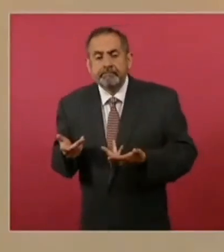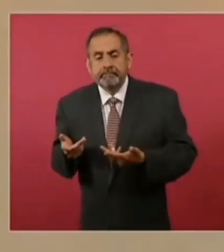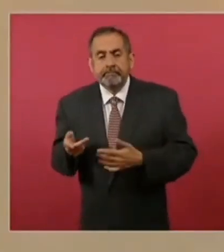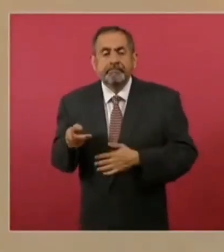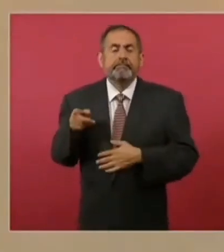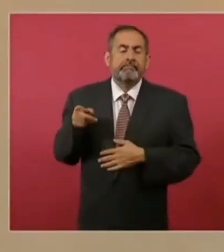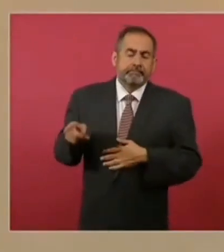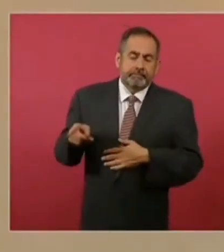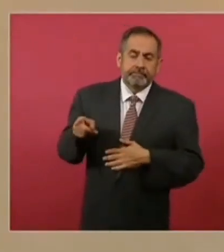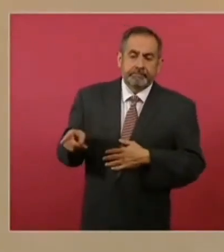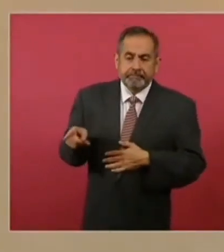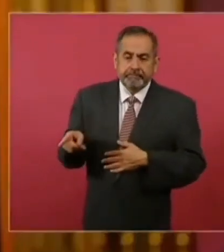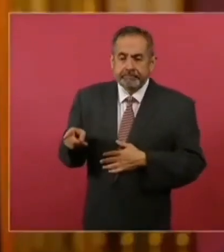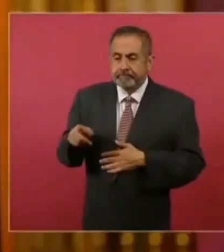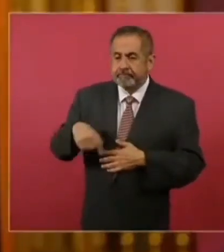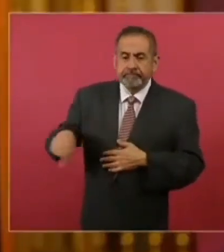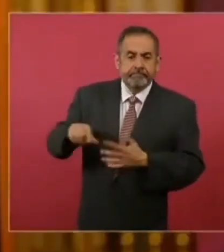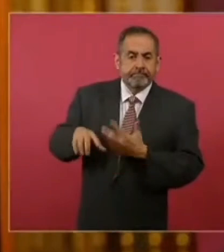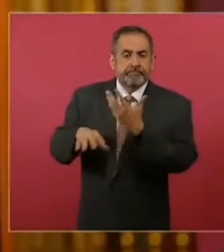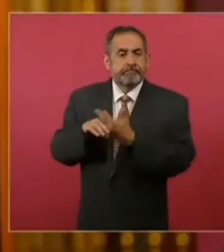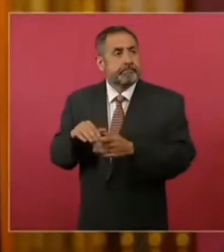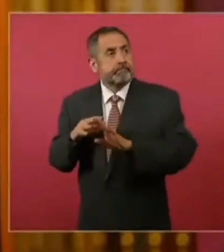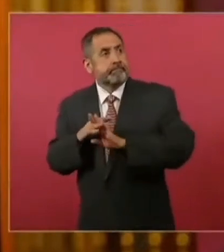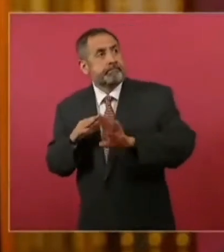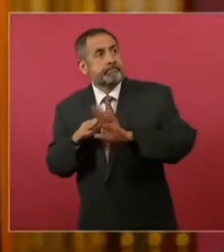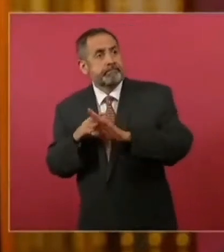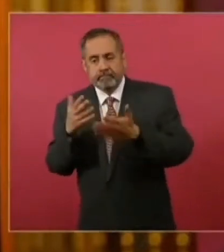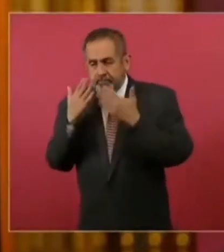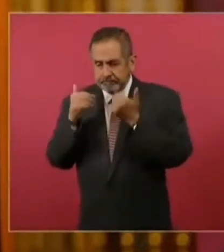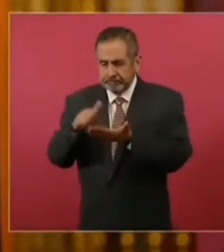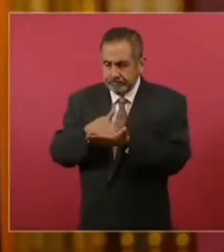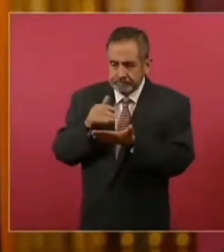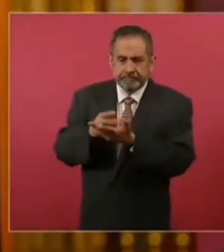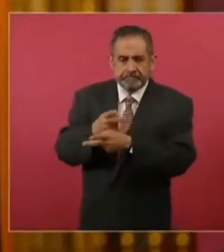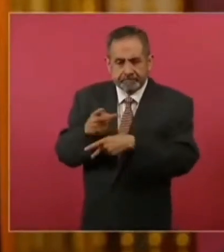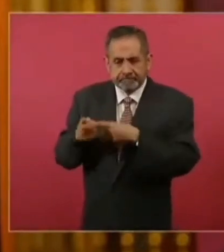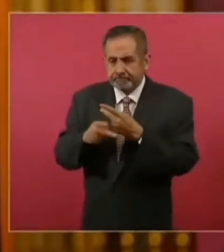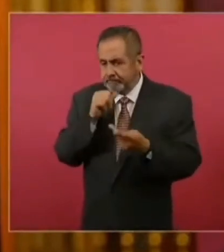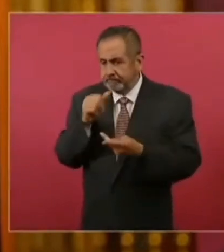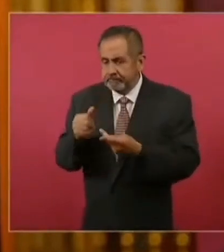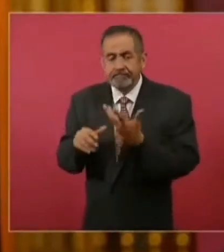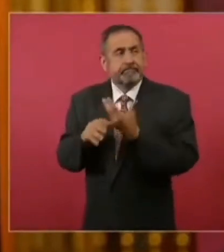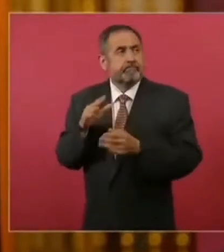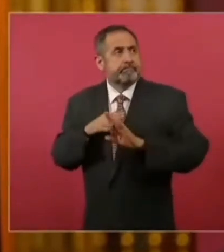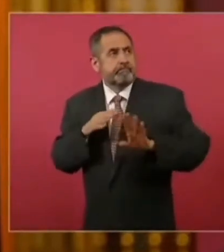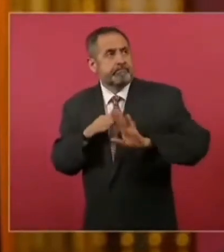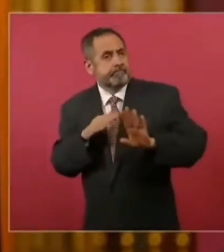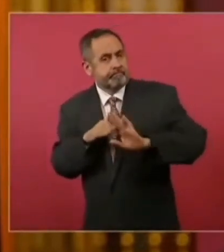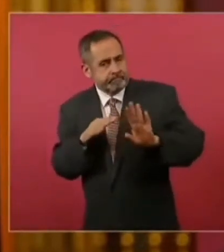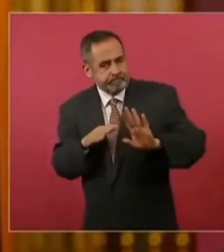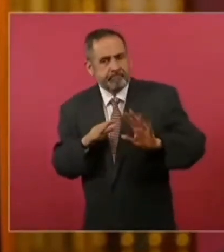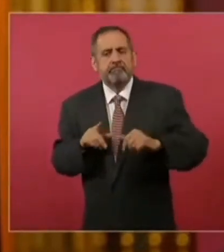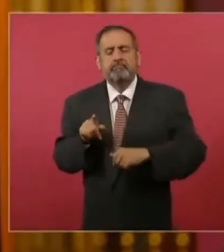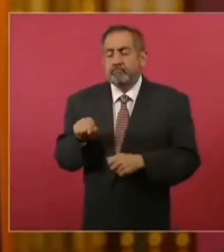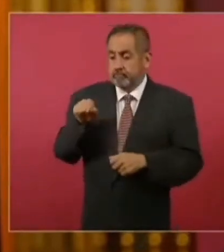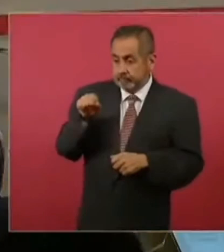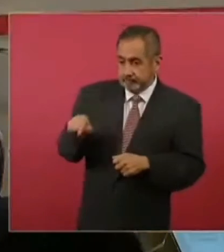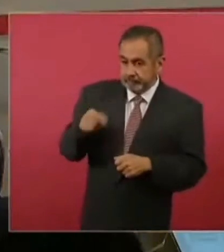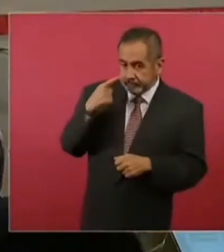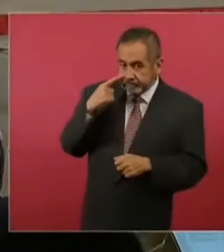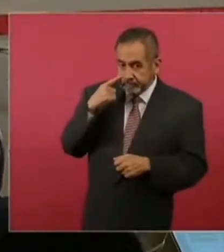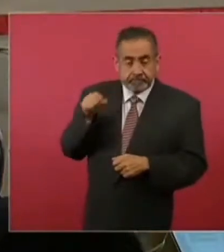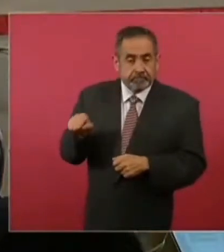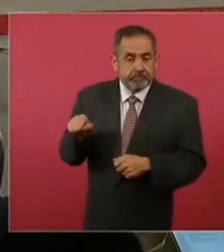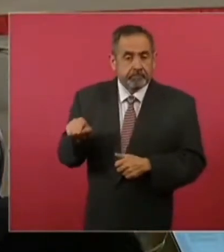personas que están tratando de emigrar, pero no cuentan con la documentación necesaria y están arreglando esa situación. Bueno, nosotros vimos que